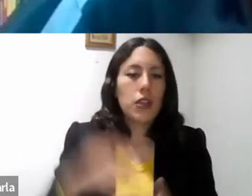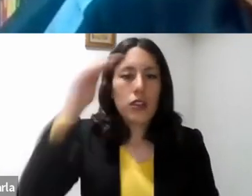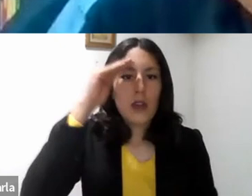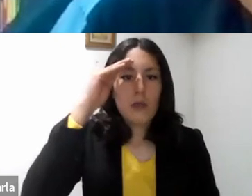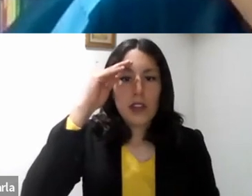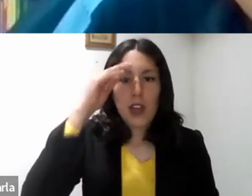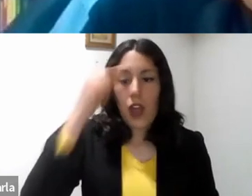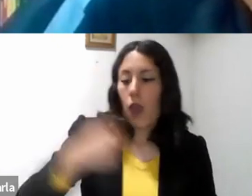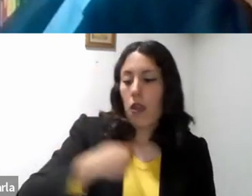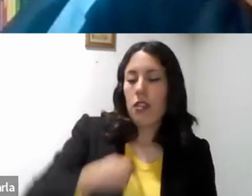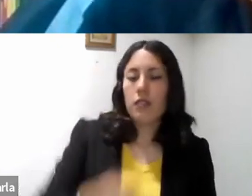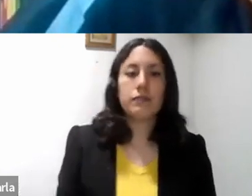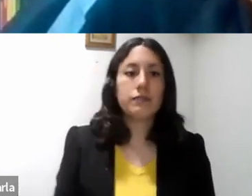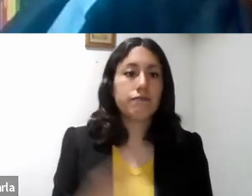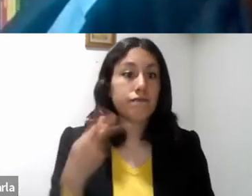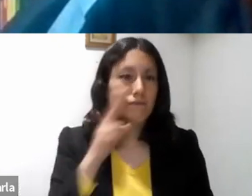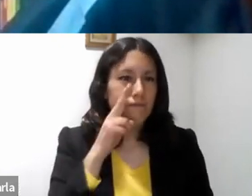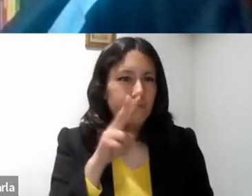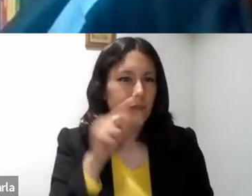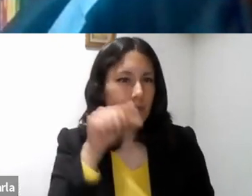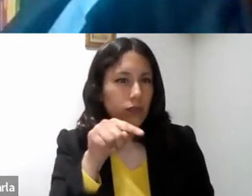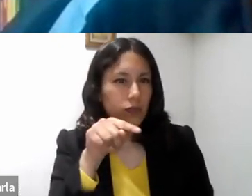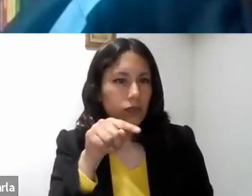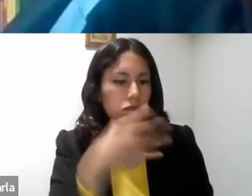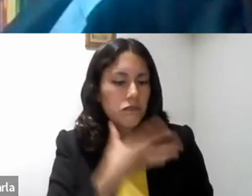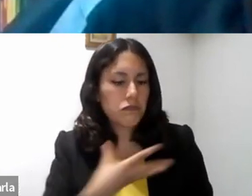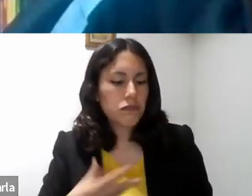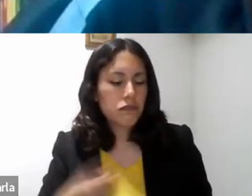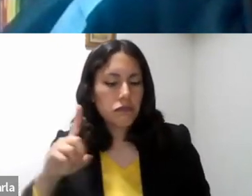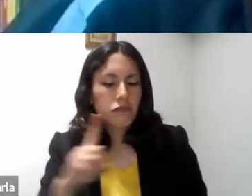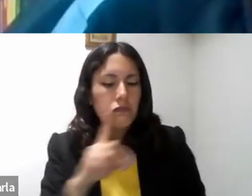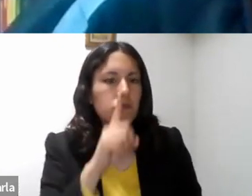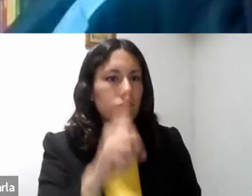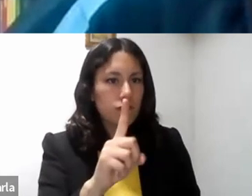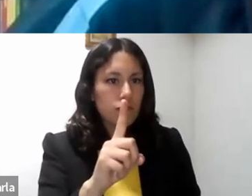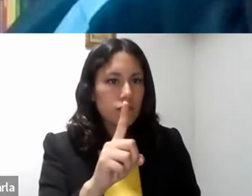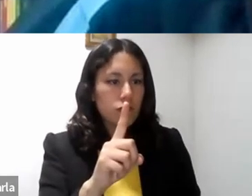Pero miren cómo llega el hijo menor a su padre.